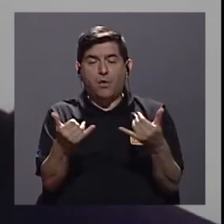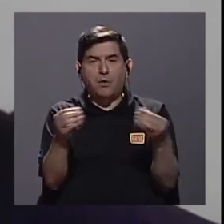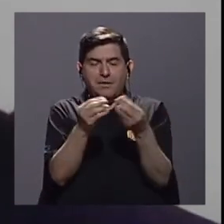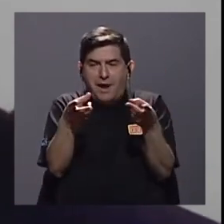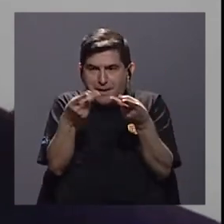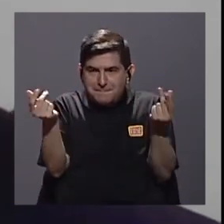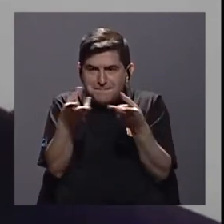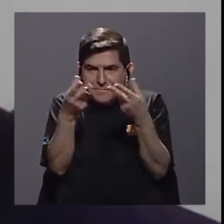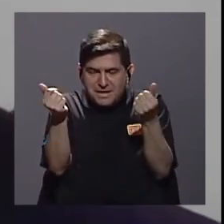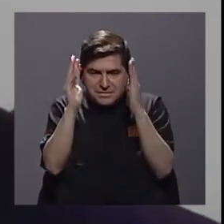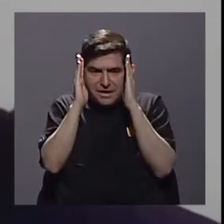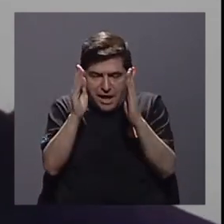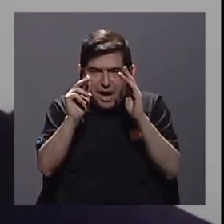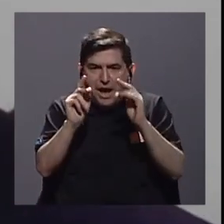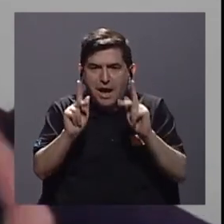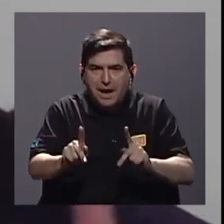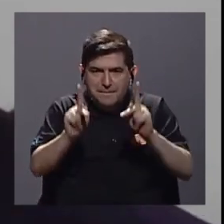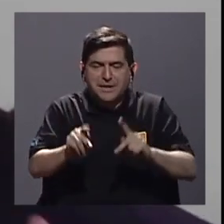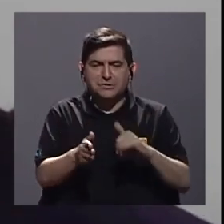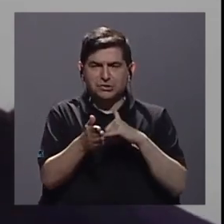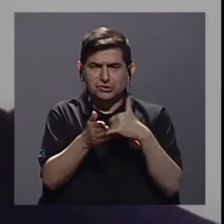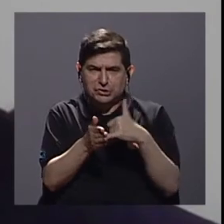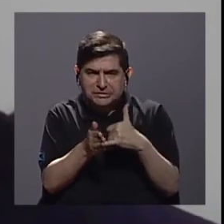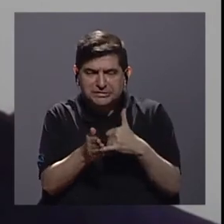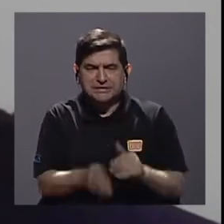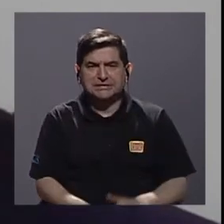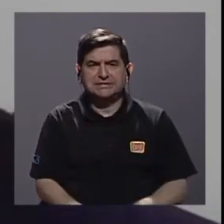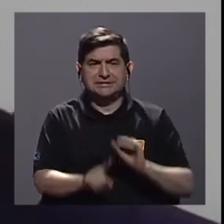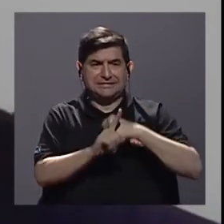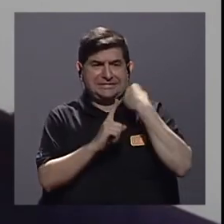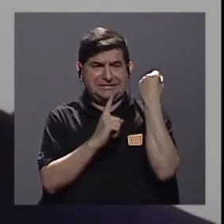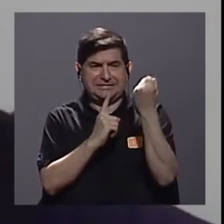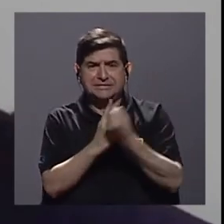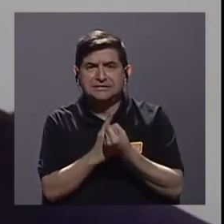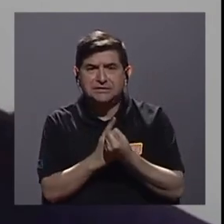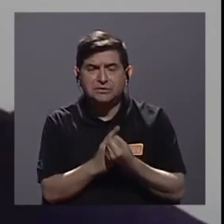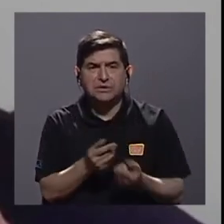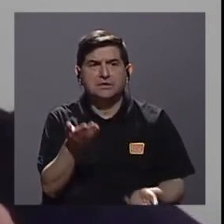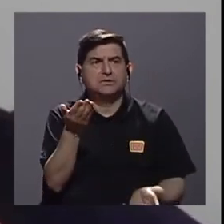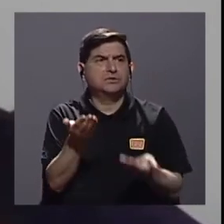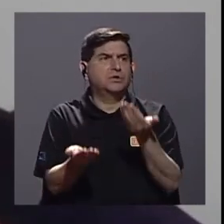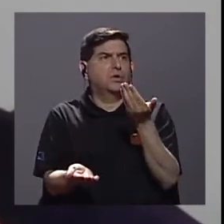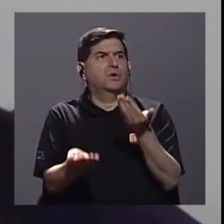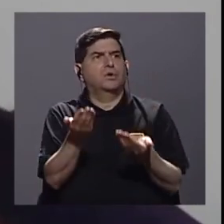gasto para atender a esta población vulnerable que se ha estado, digamos,